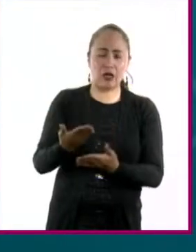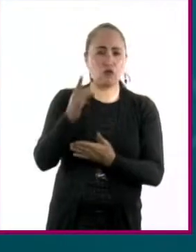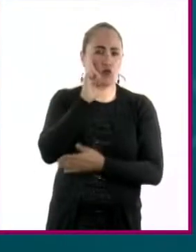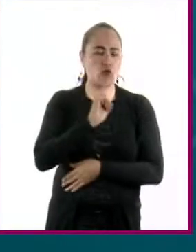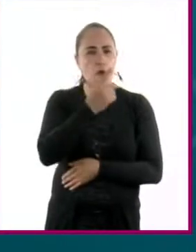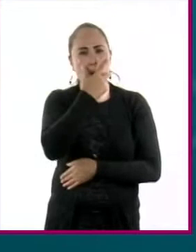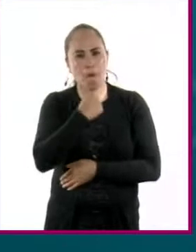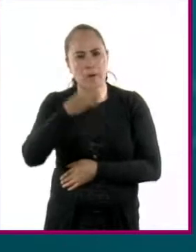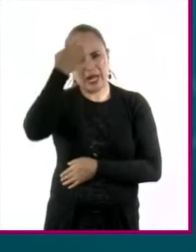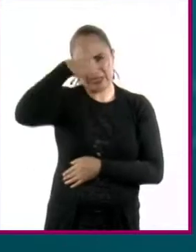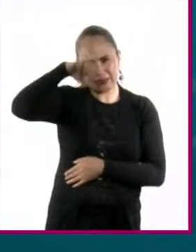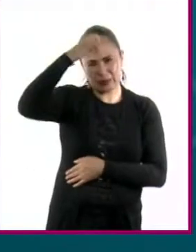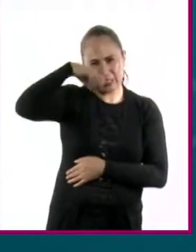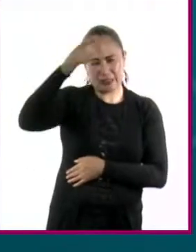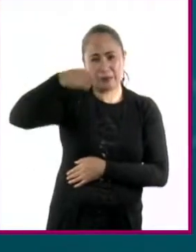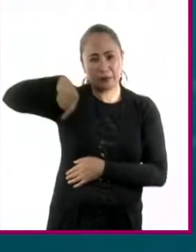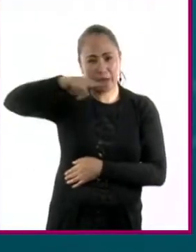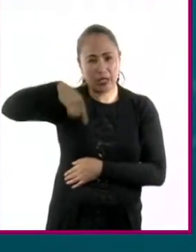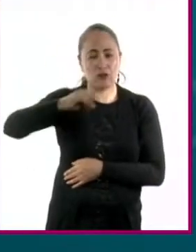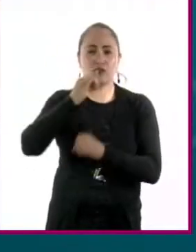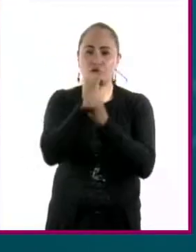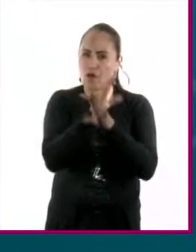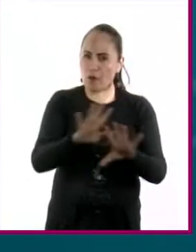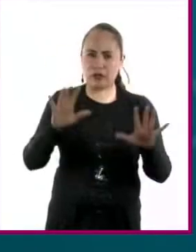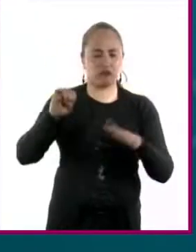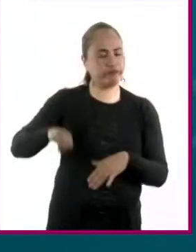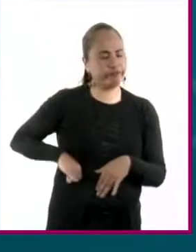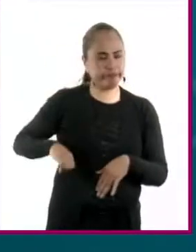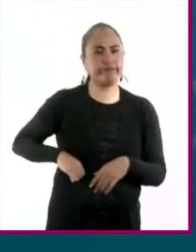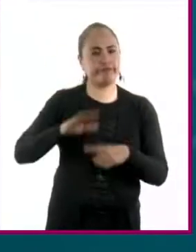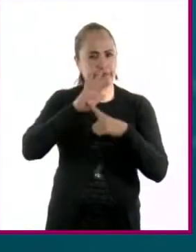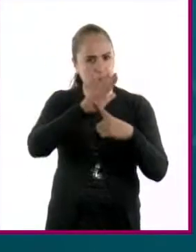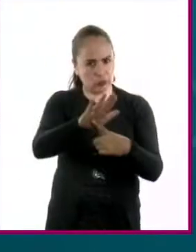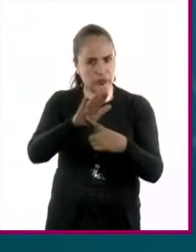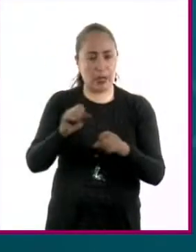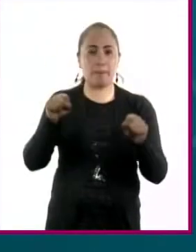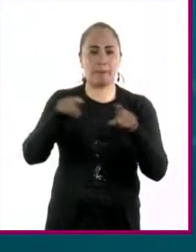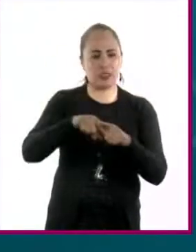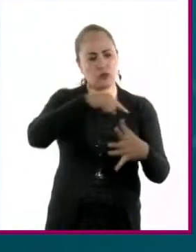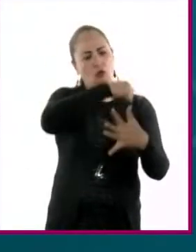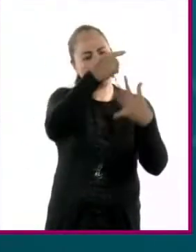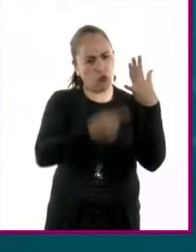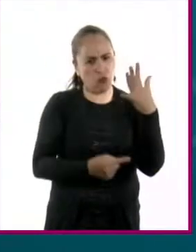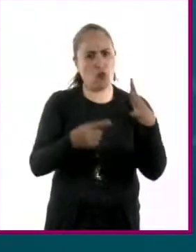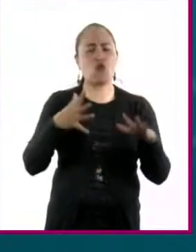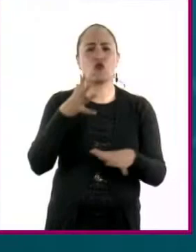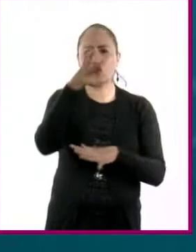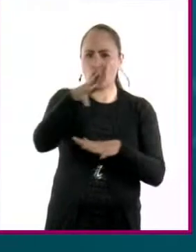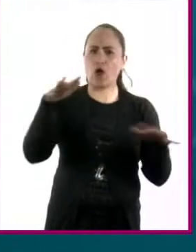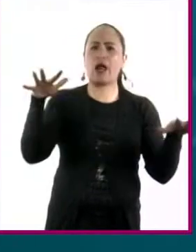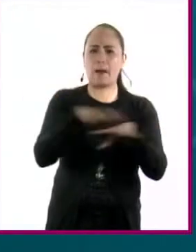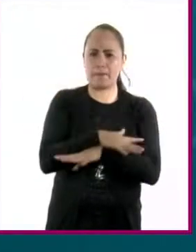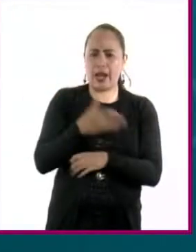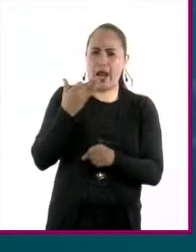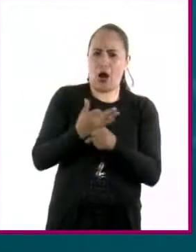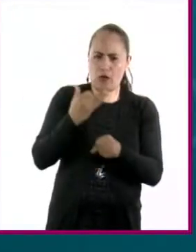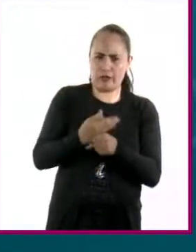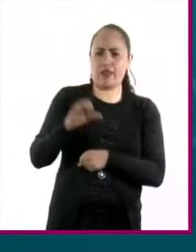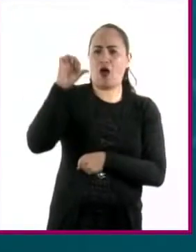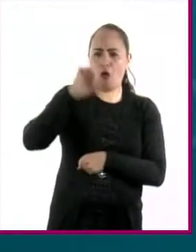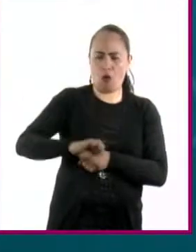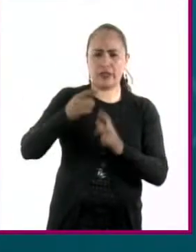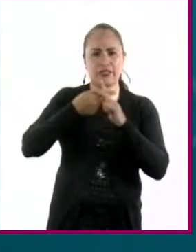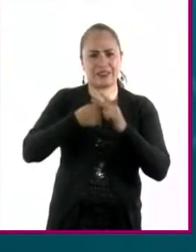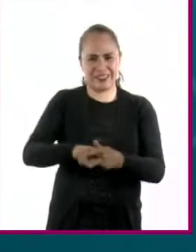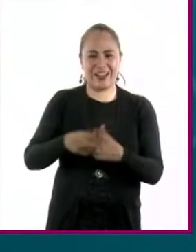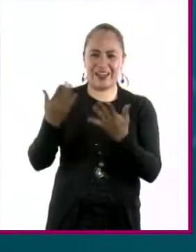expertos, quienes nos darán información interesante, además de alternativas para cambiar el futuro empezando hoy. Pero primero, vayamos